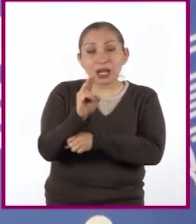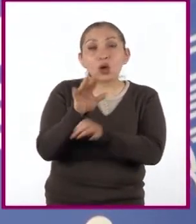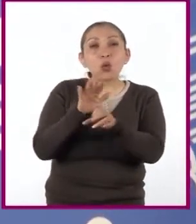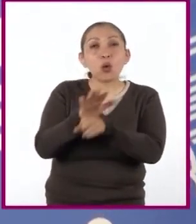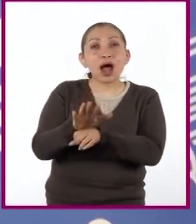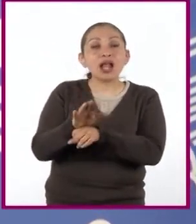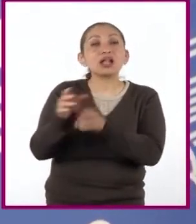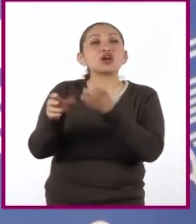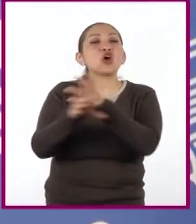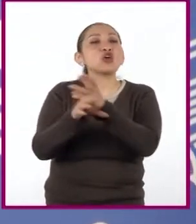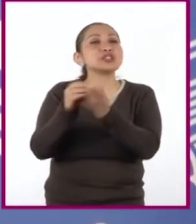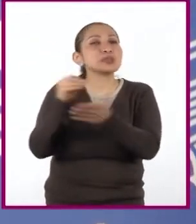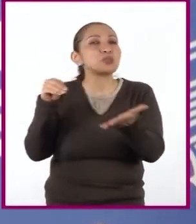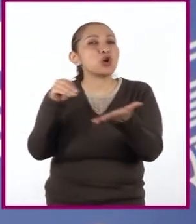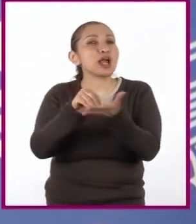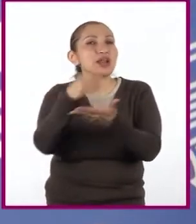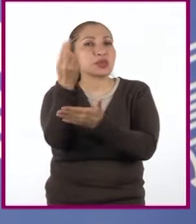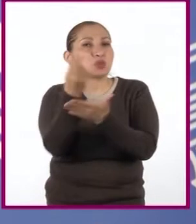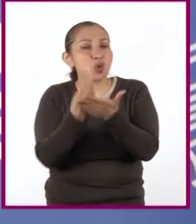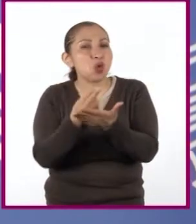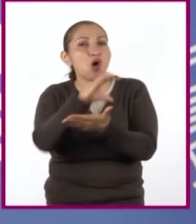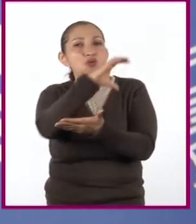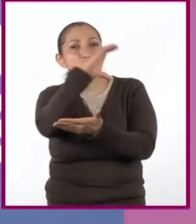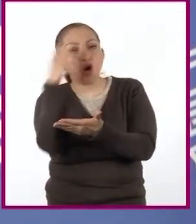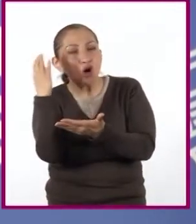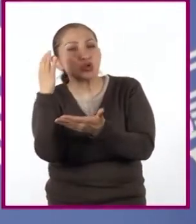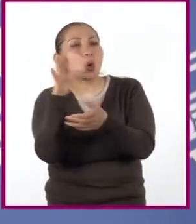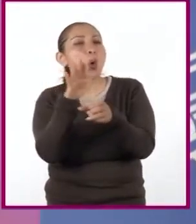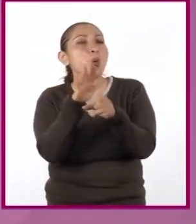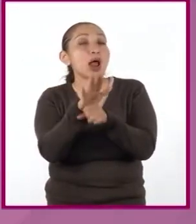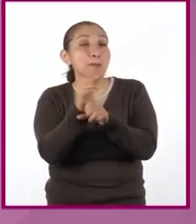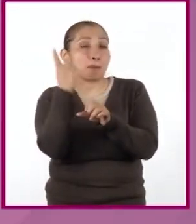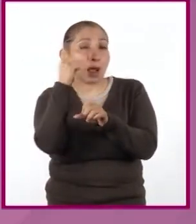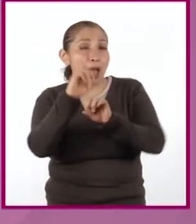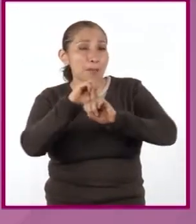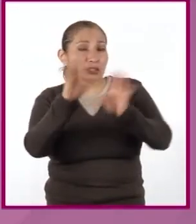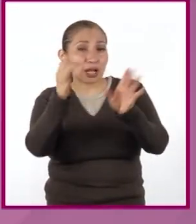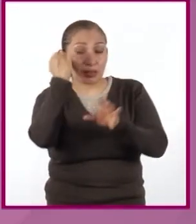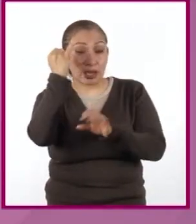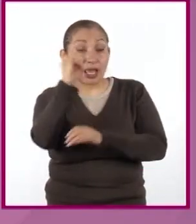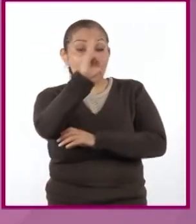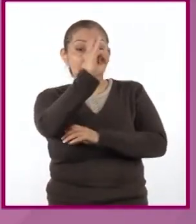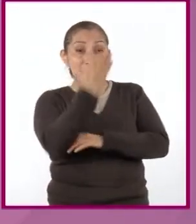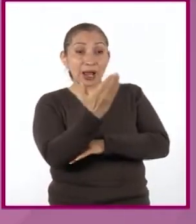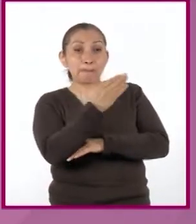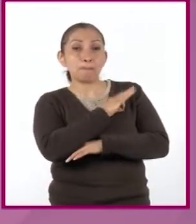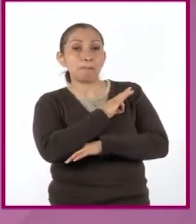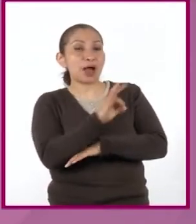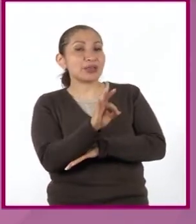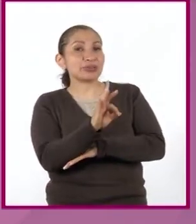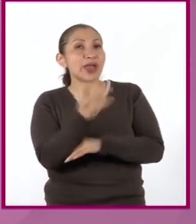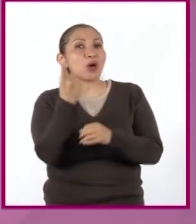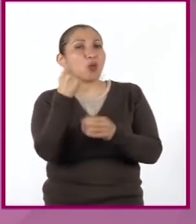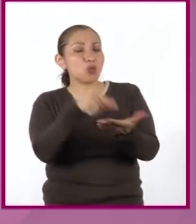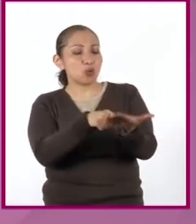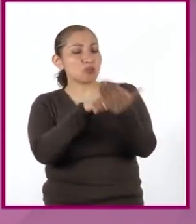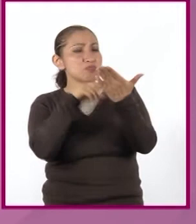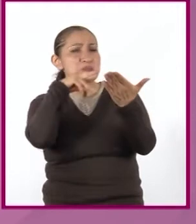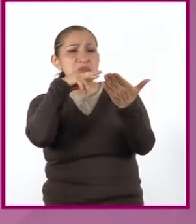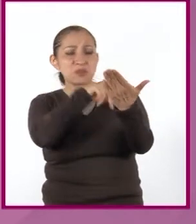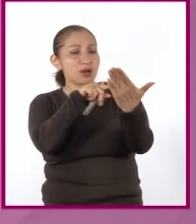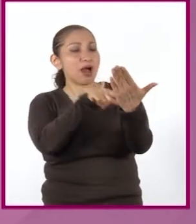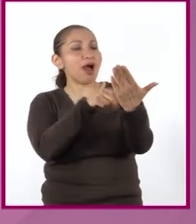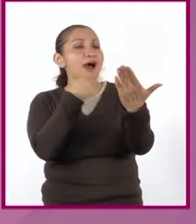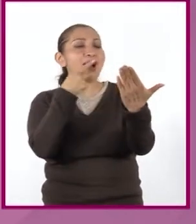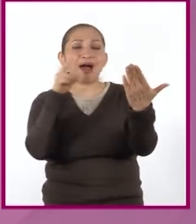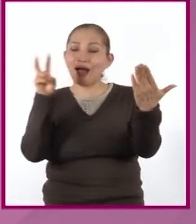recursos gráficos, pues ayudan a clarificar las ideas. Una imagen puede decirnos de un solo golpe lo